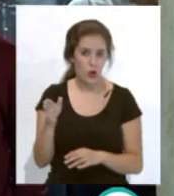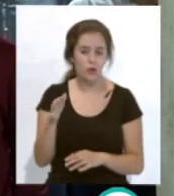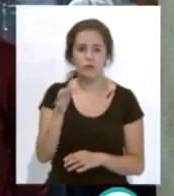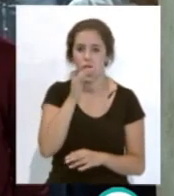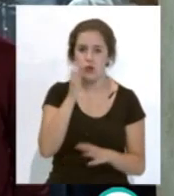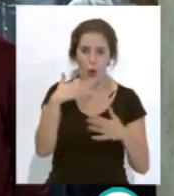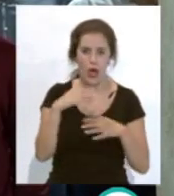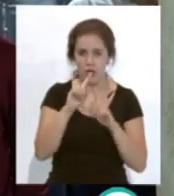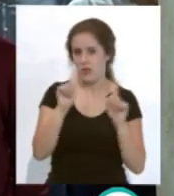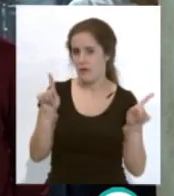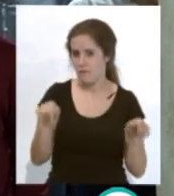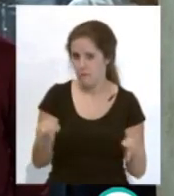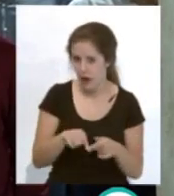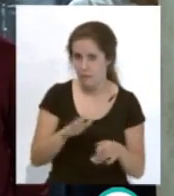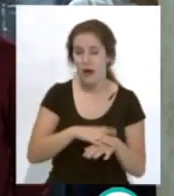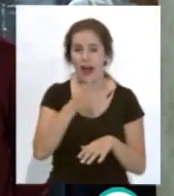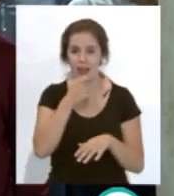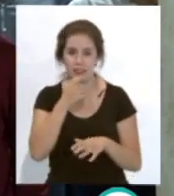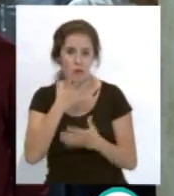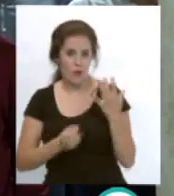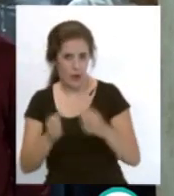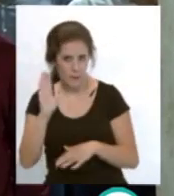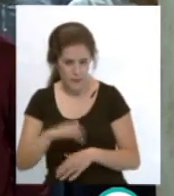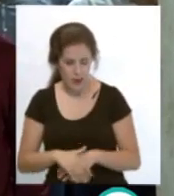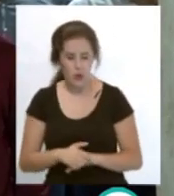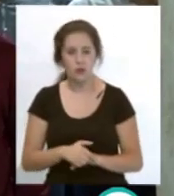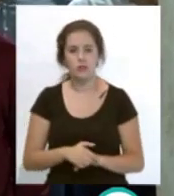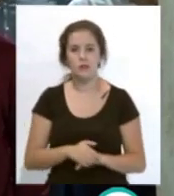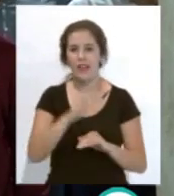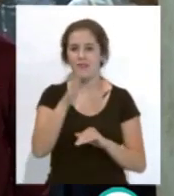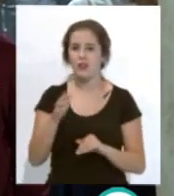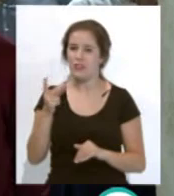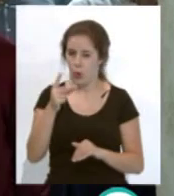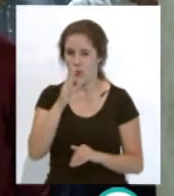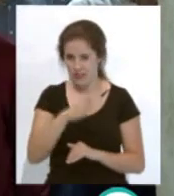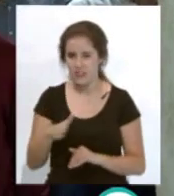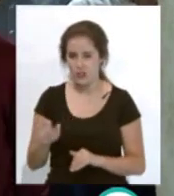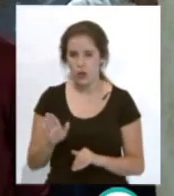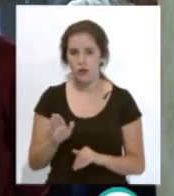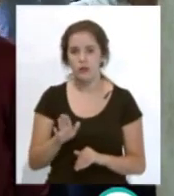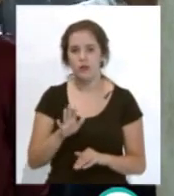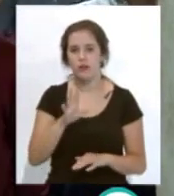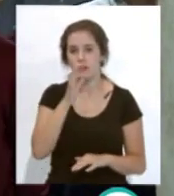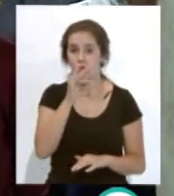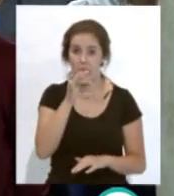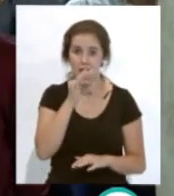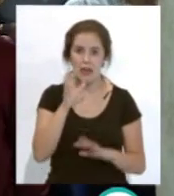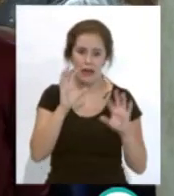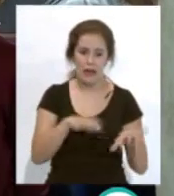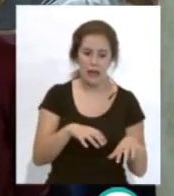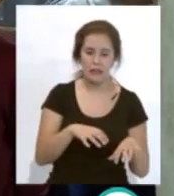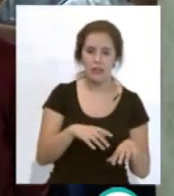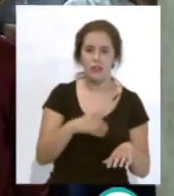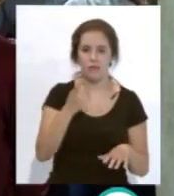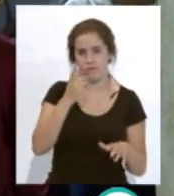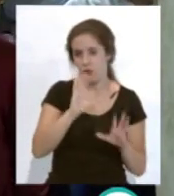ni bar para que los hábitos se equivoquen menos, una división, como digo, la segunda división donde milita el Cádiz un equipo de fútbol